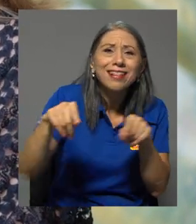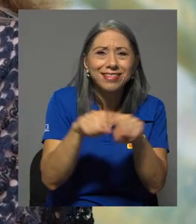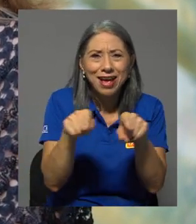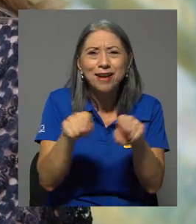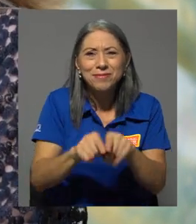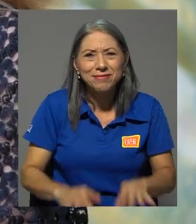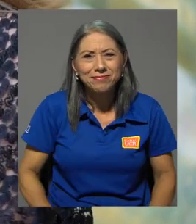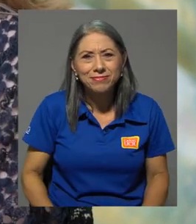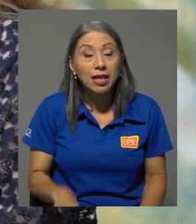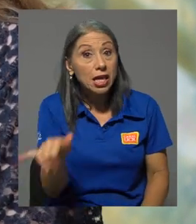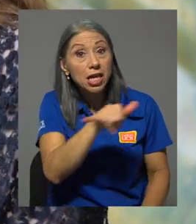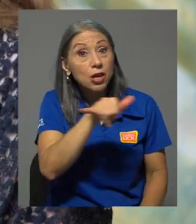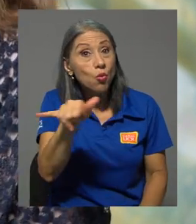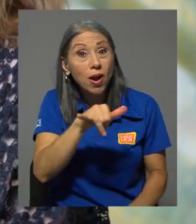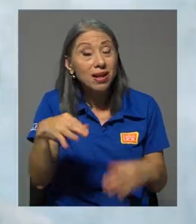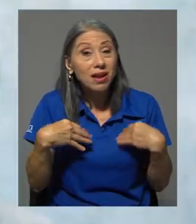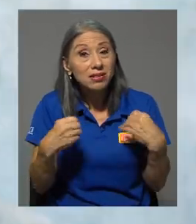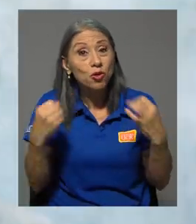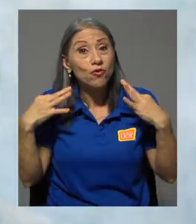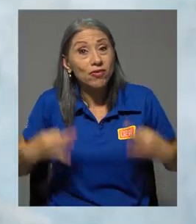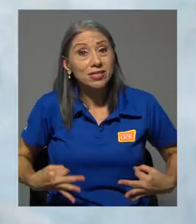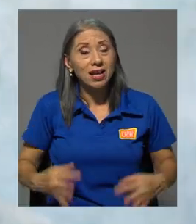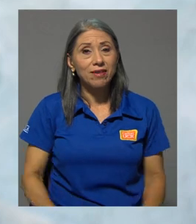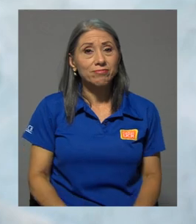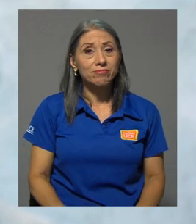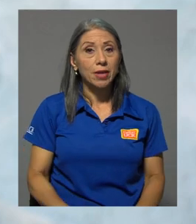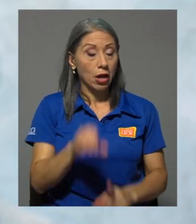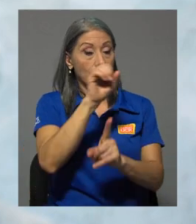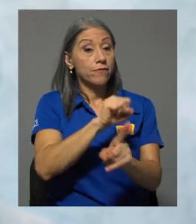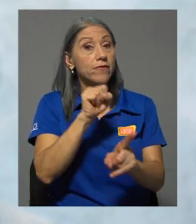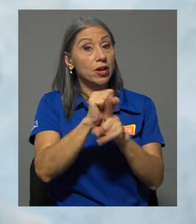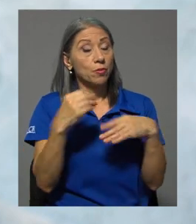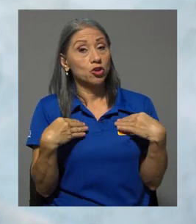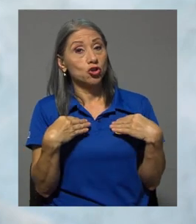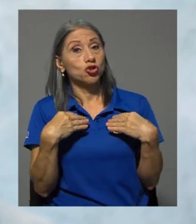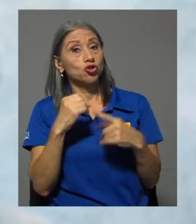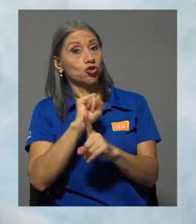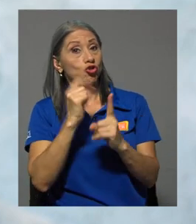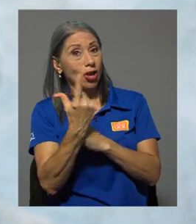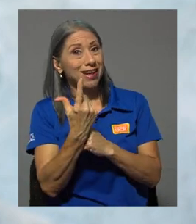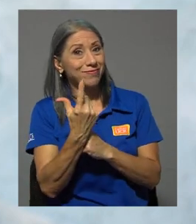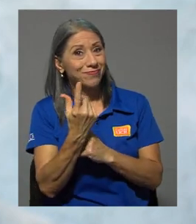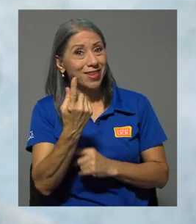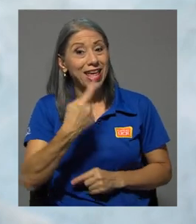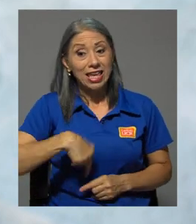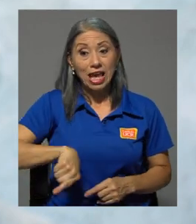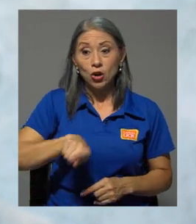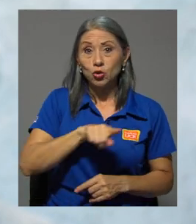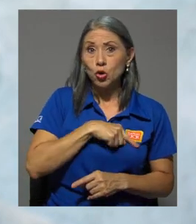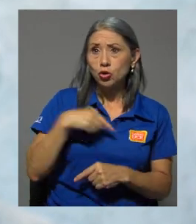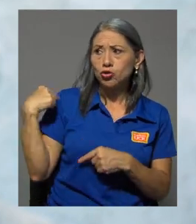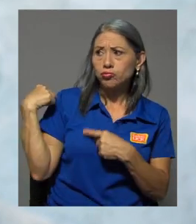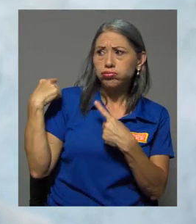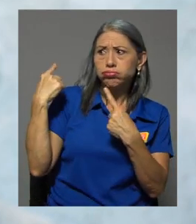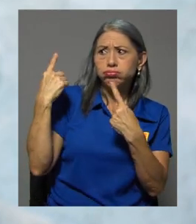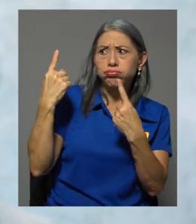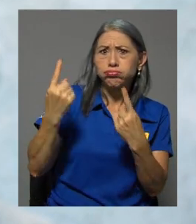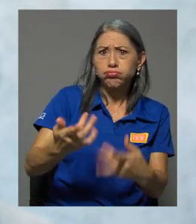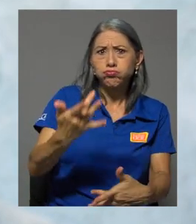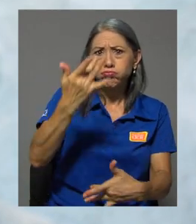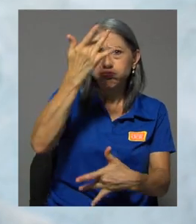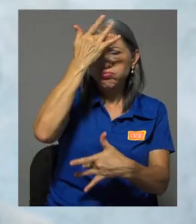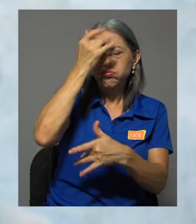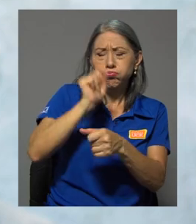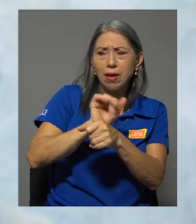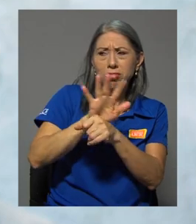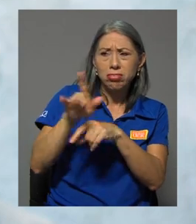también, igual que la salud física. Un fenómeno social que en este caso, desde que estamos en esta situación de pandemia, ha